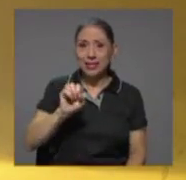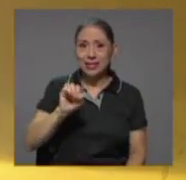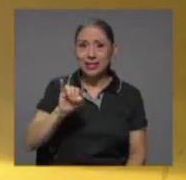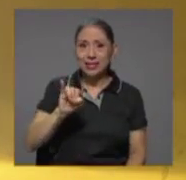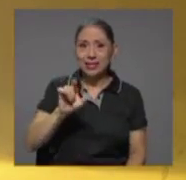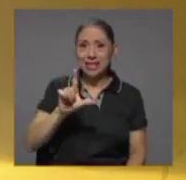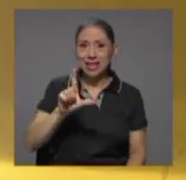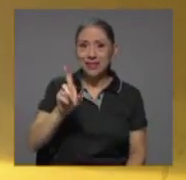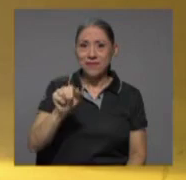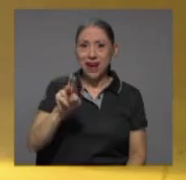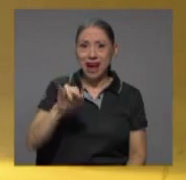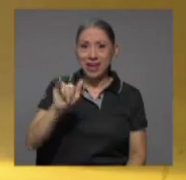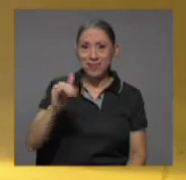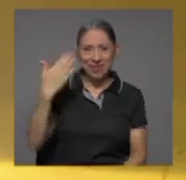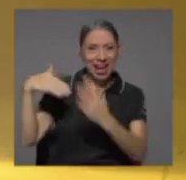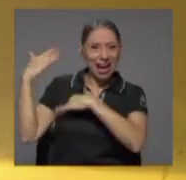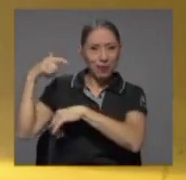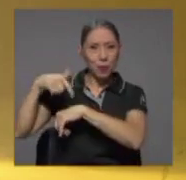en que